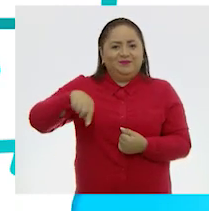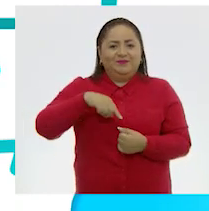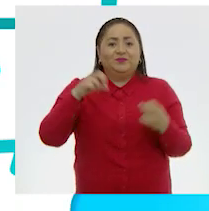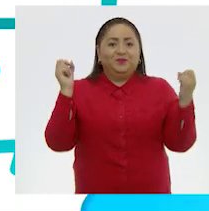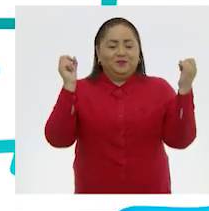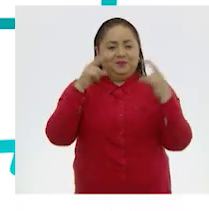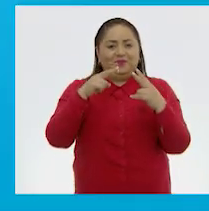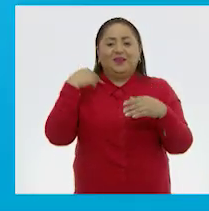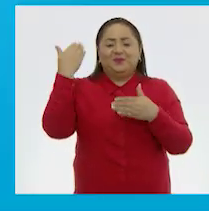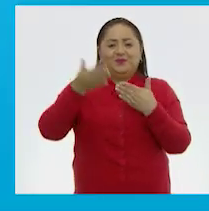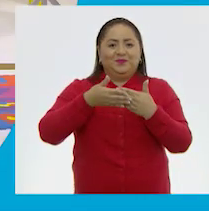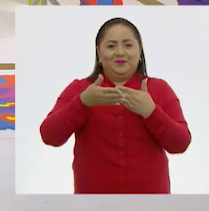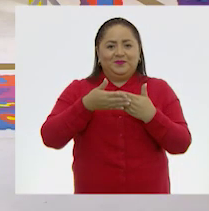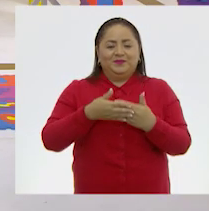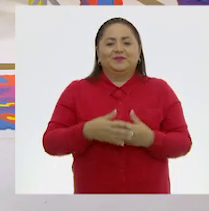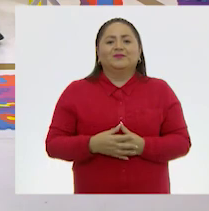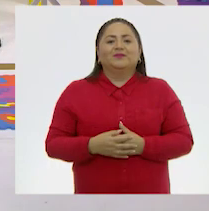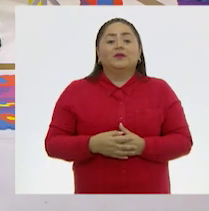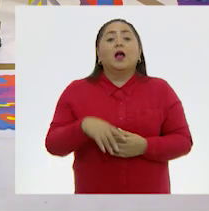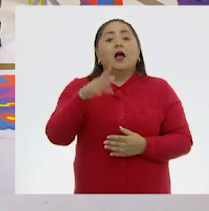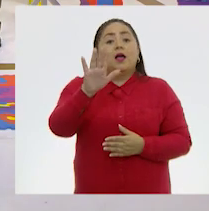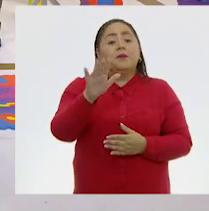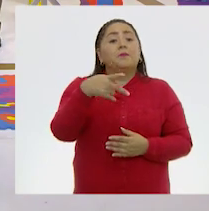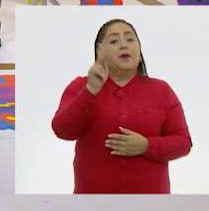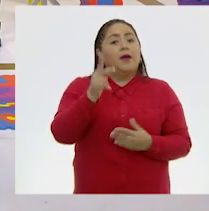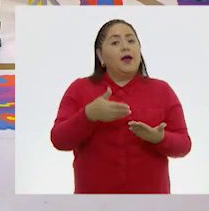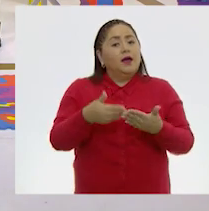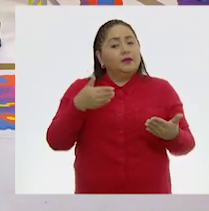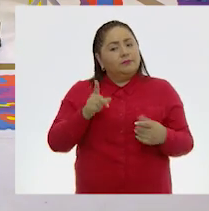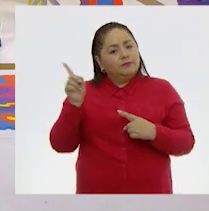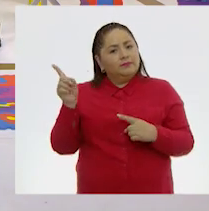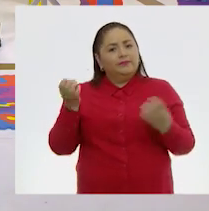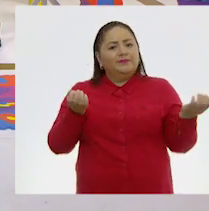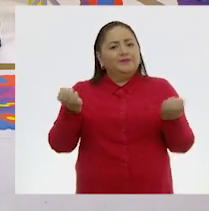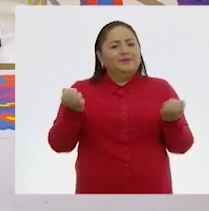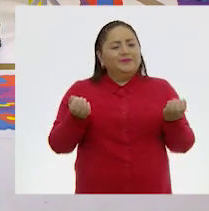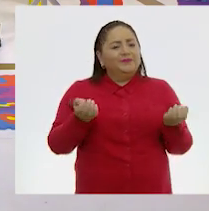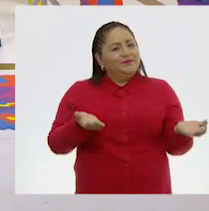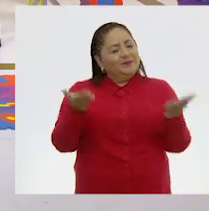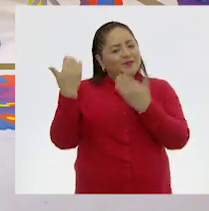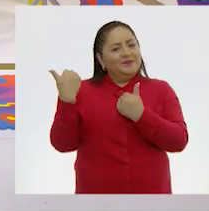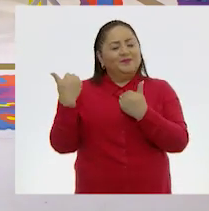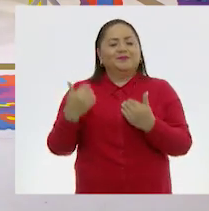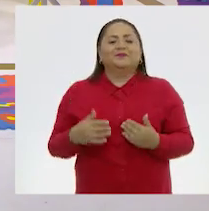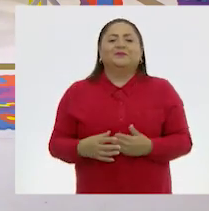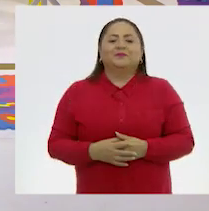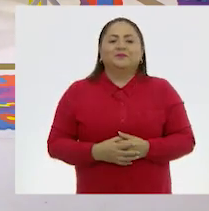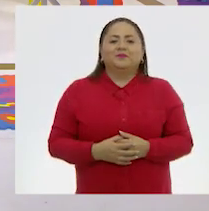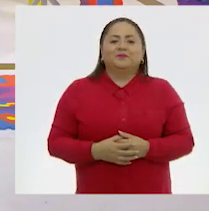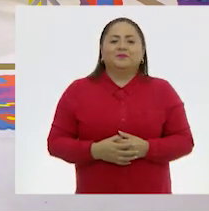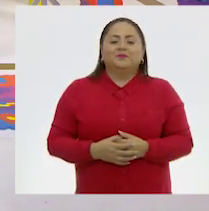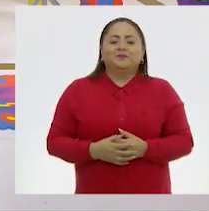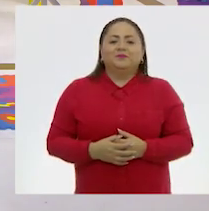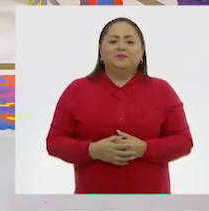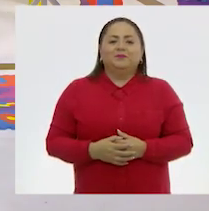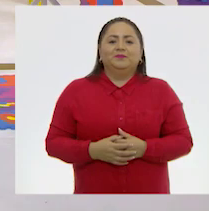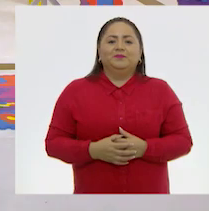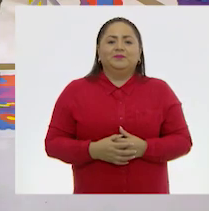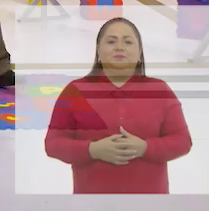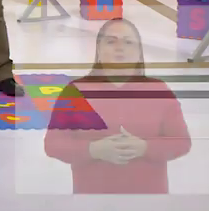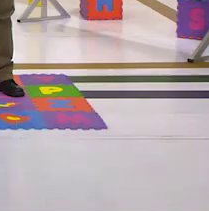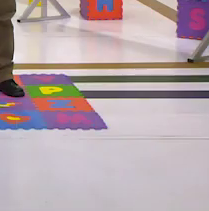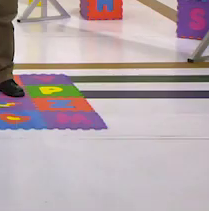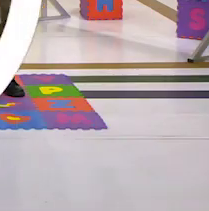Nos vemos. Hasta la próxima, ¿eh? Ay, pero antes, vamos a movernos, ¿no? Vamos a Vamos a movernos. Acompáñame, profe Paco. Vamos a estiar.